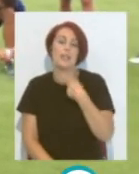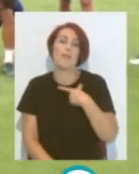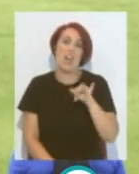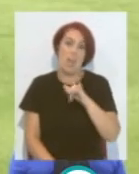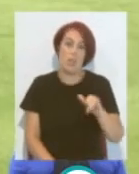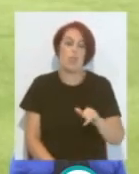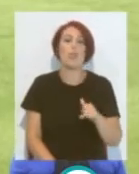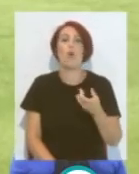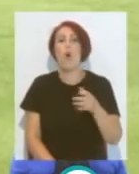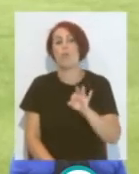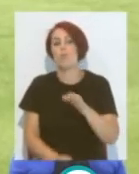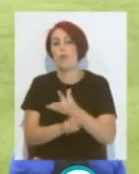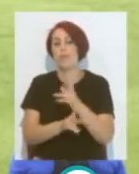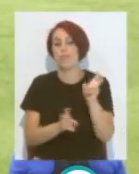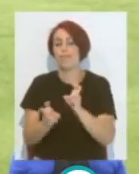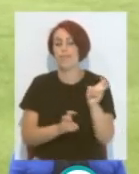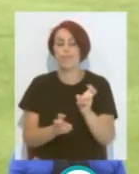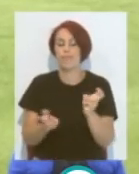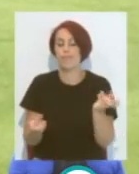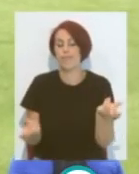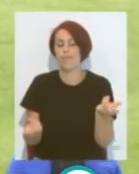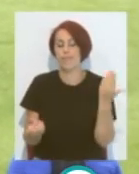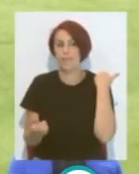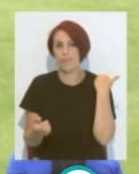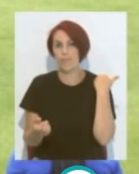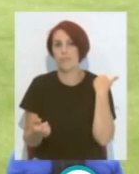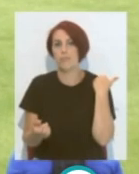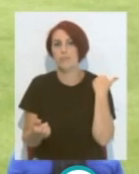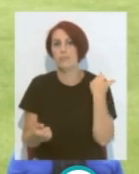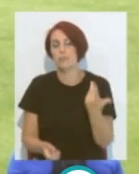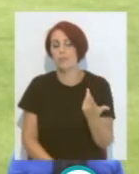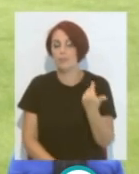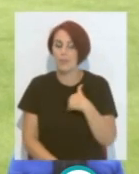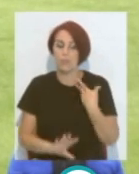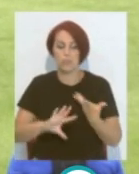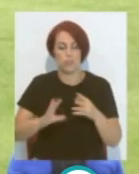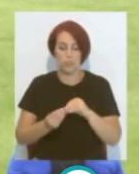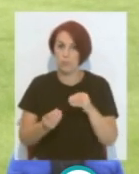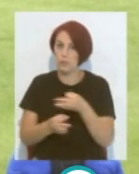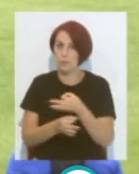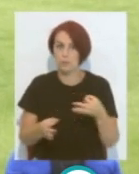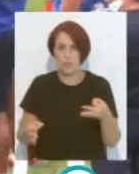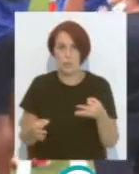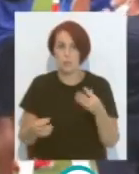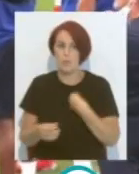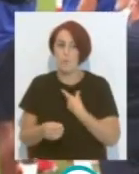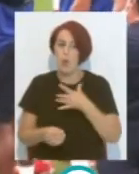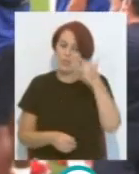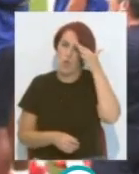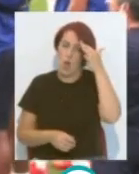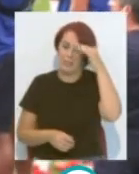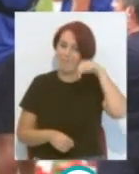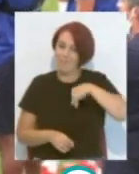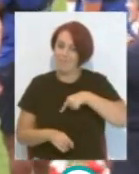Fernández Jugadores Que han venido Y creo que Se han Adaptado Perfectamente A la idiosincrasia De este